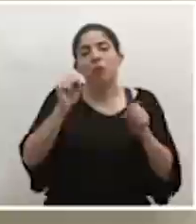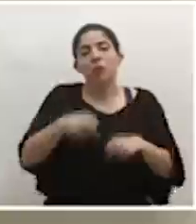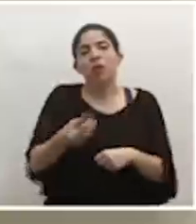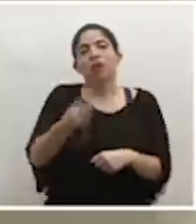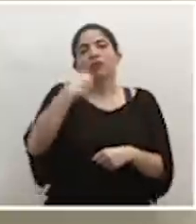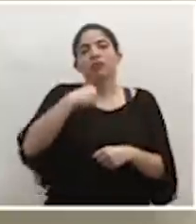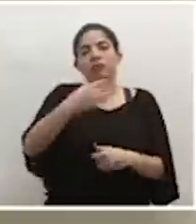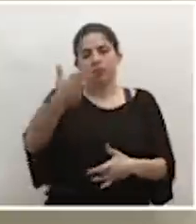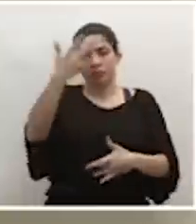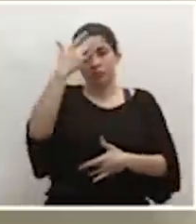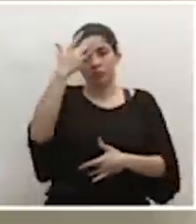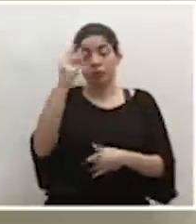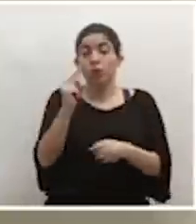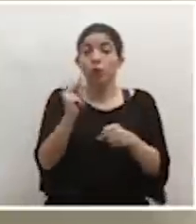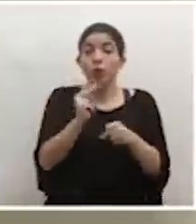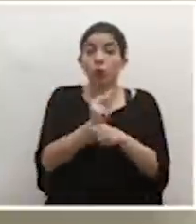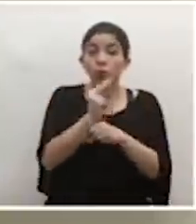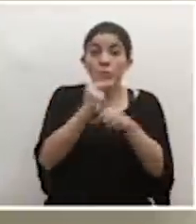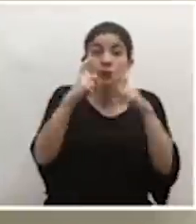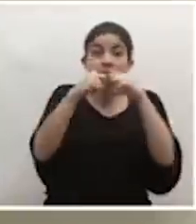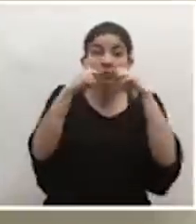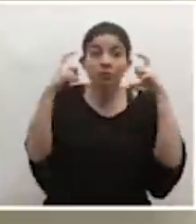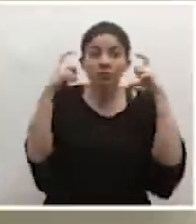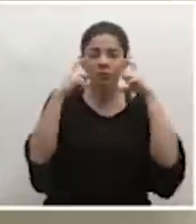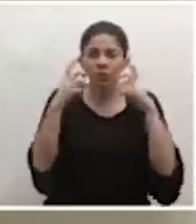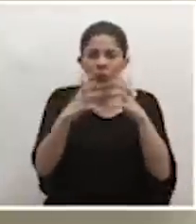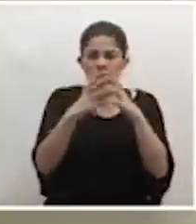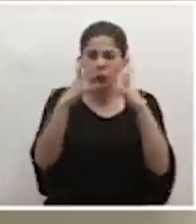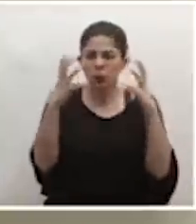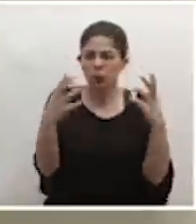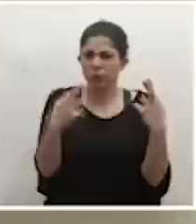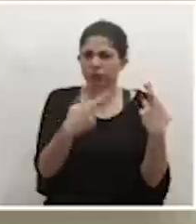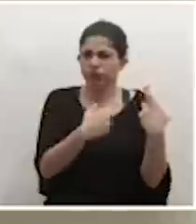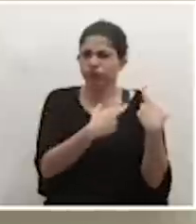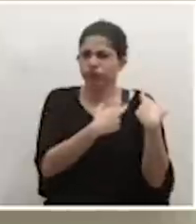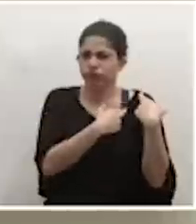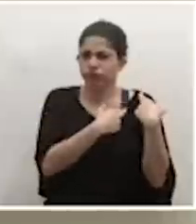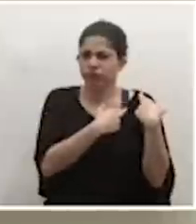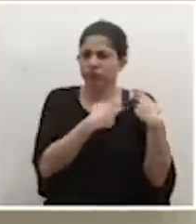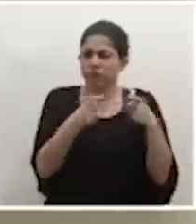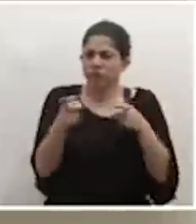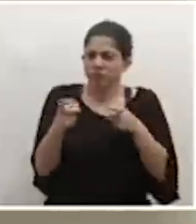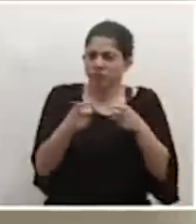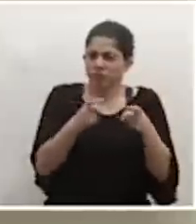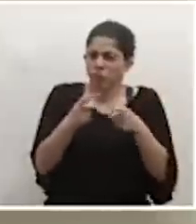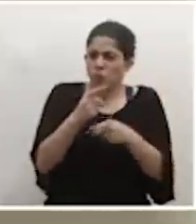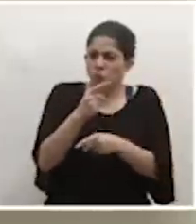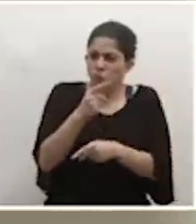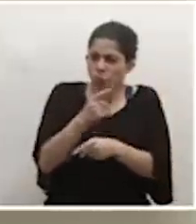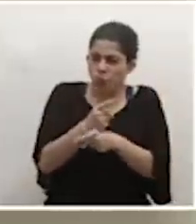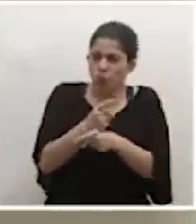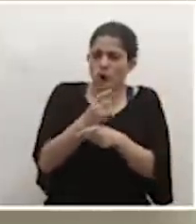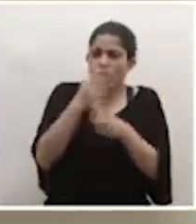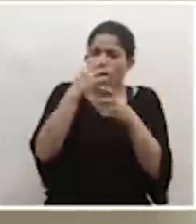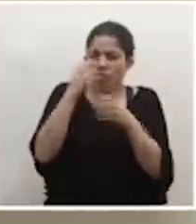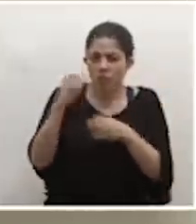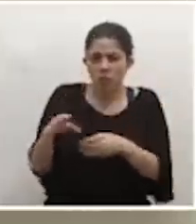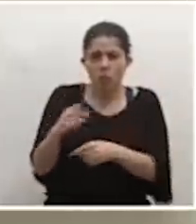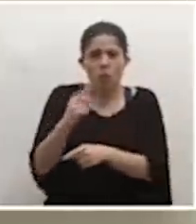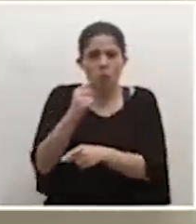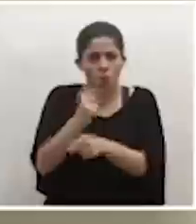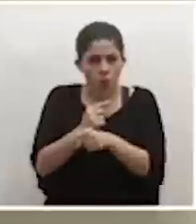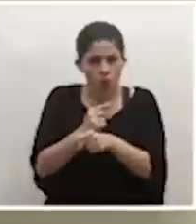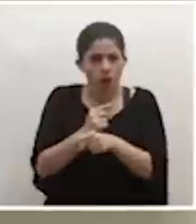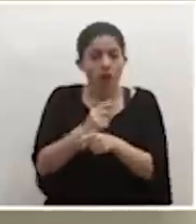queremos. O sea, usar una mascarilla es toda una responsabilidad en su adecuado uso y disposición. Y también